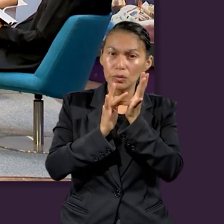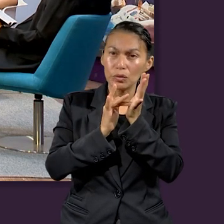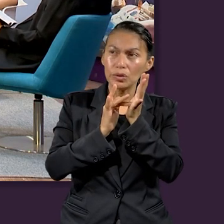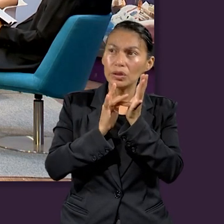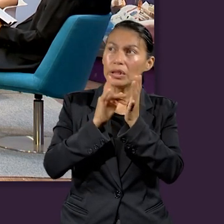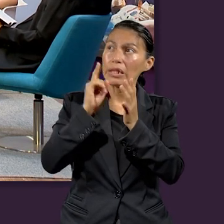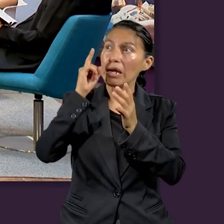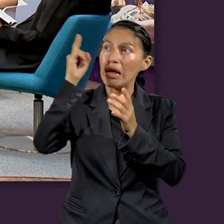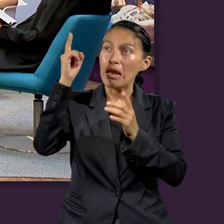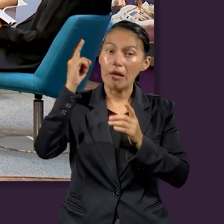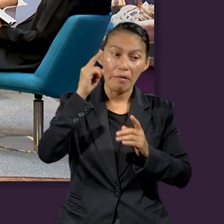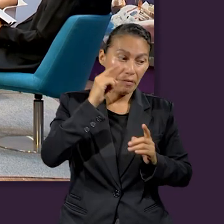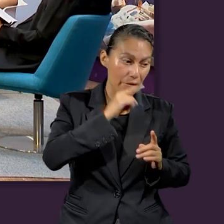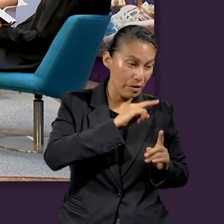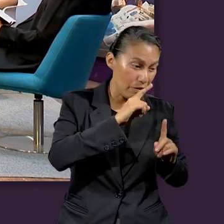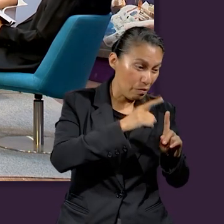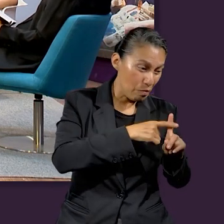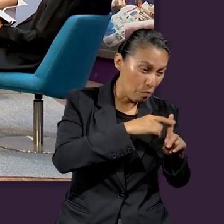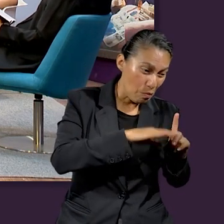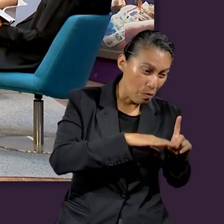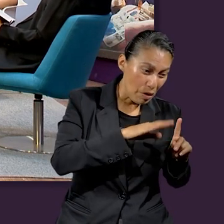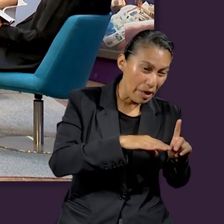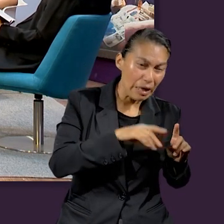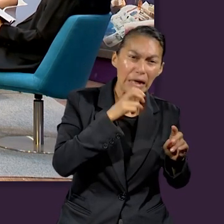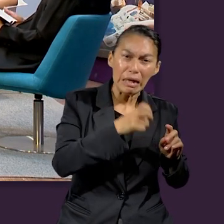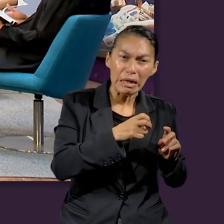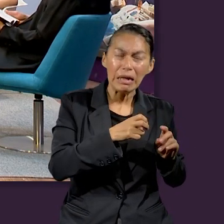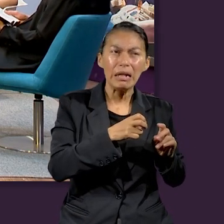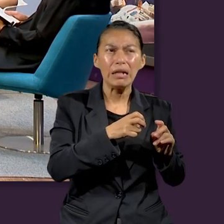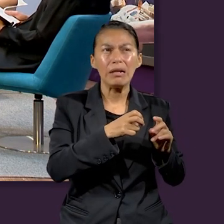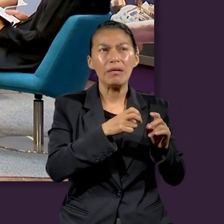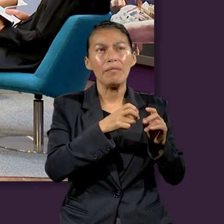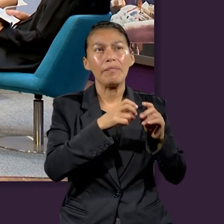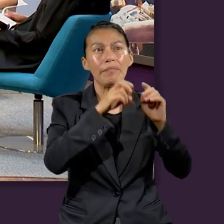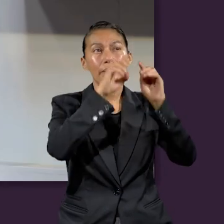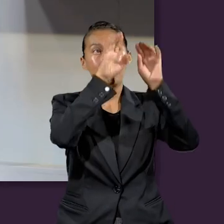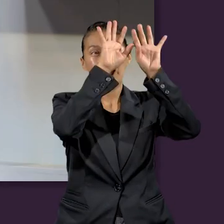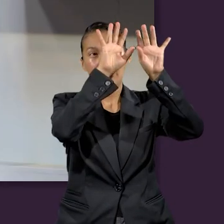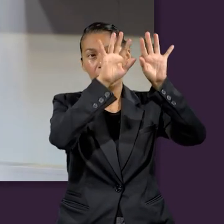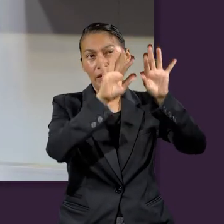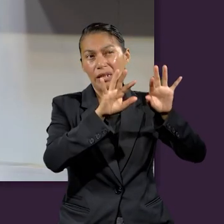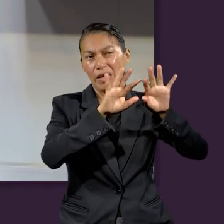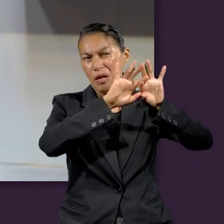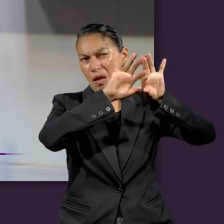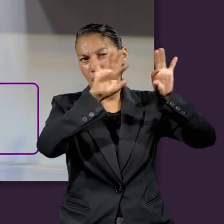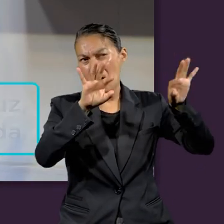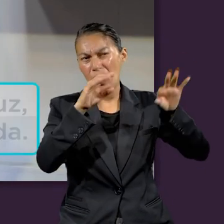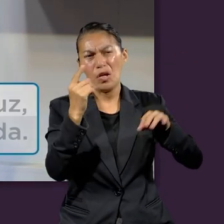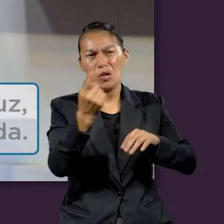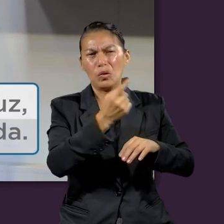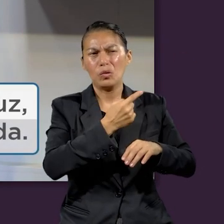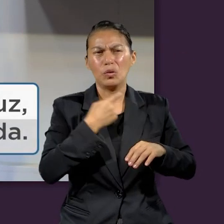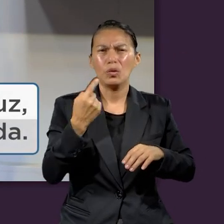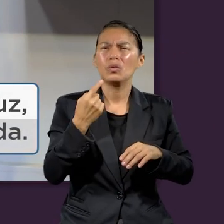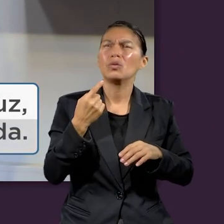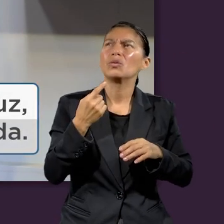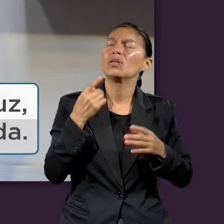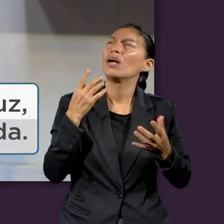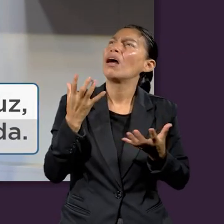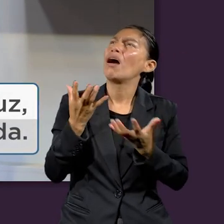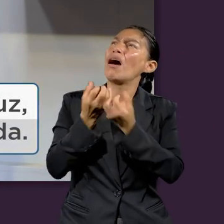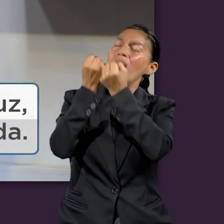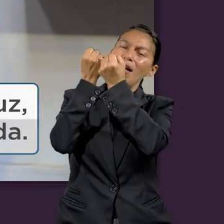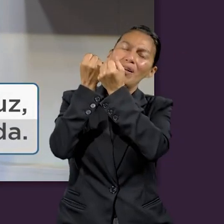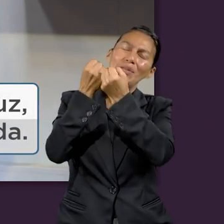Y es el que determina ese momento crucial para que nosotros ahora podamos acceder a esa